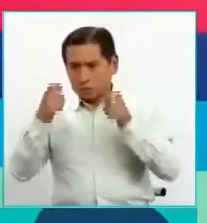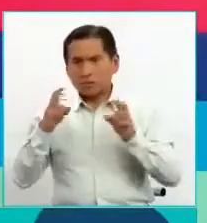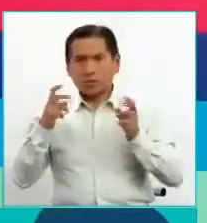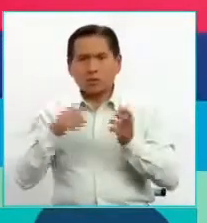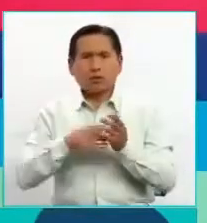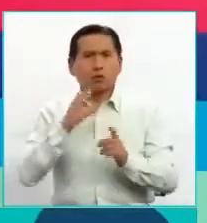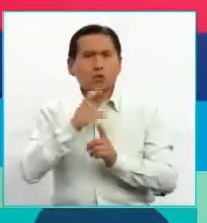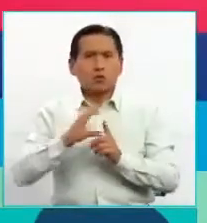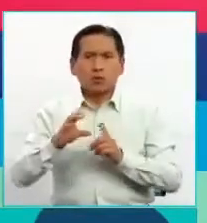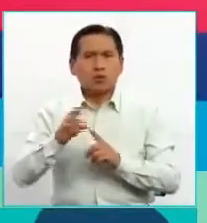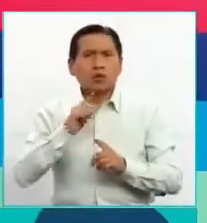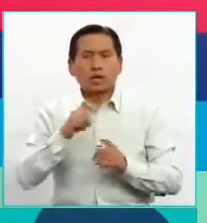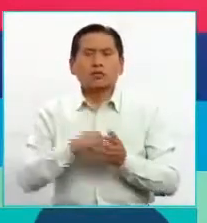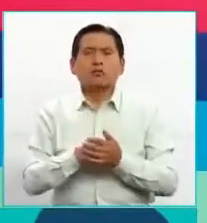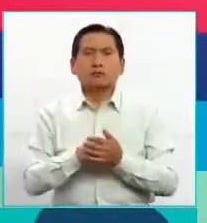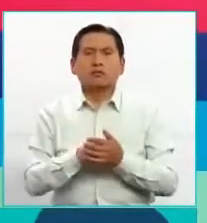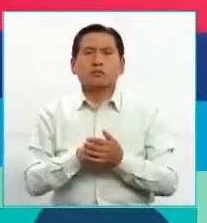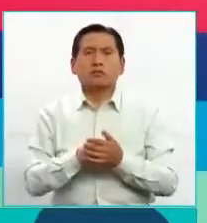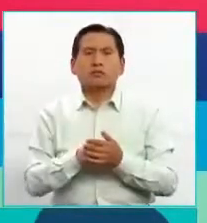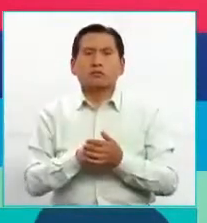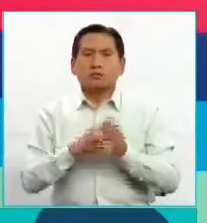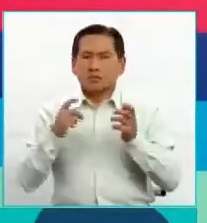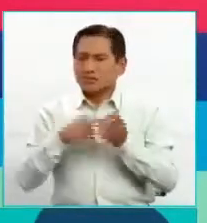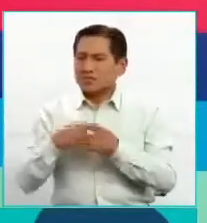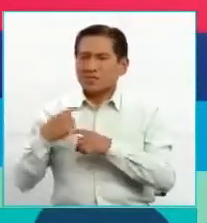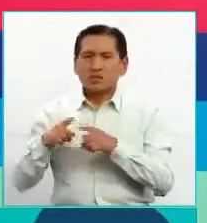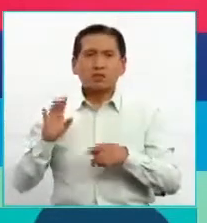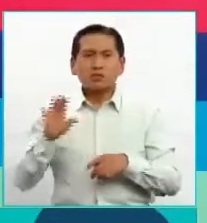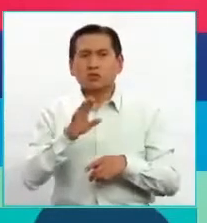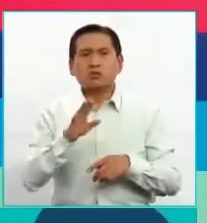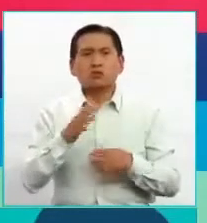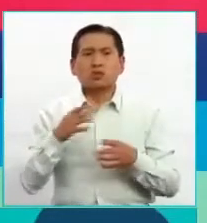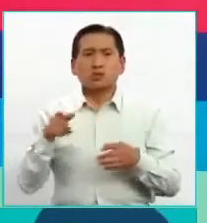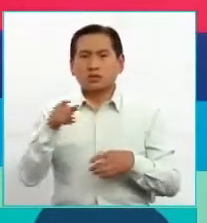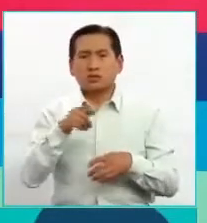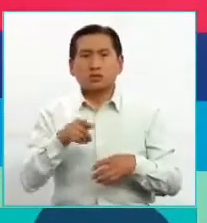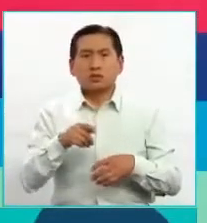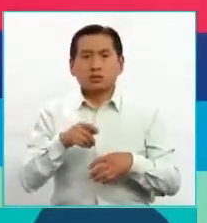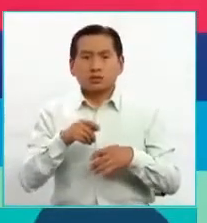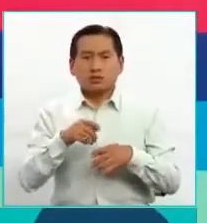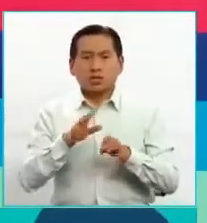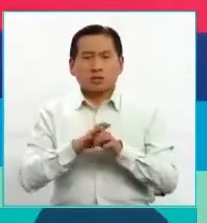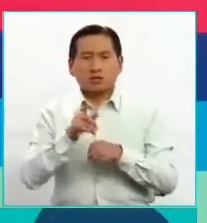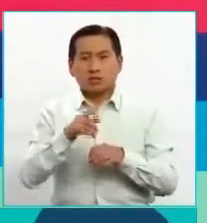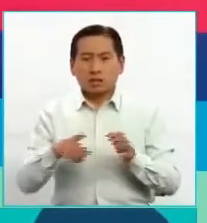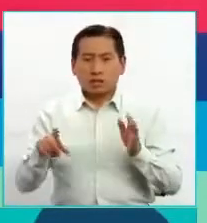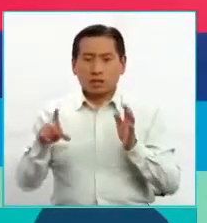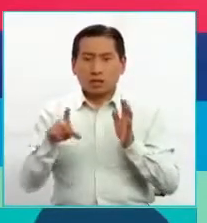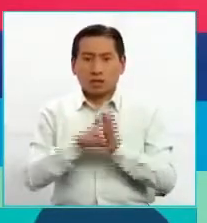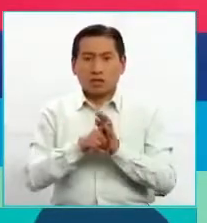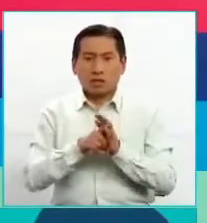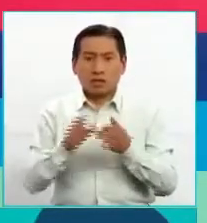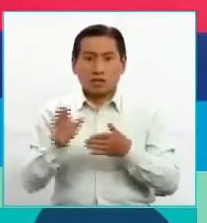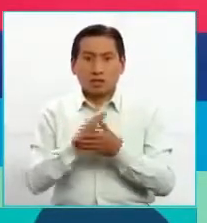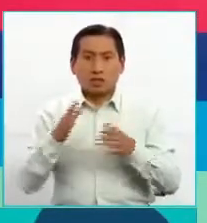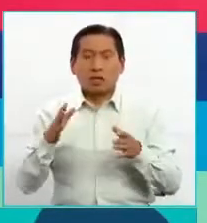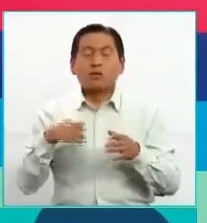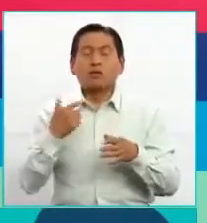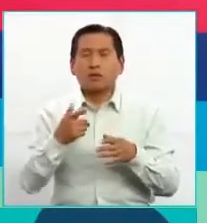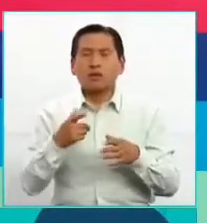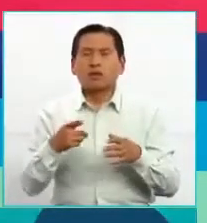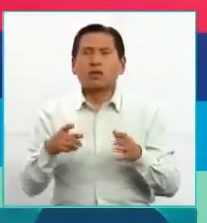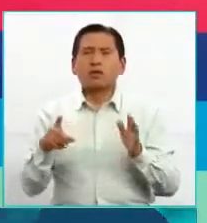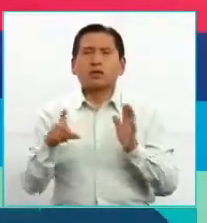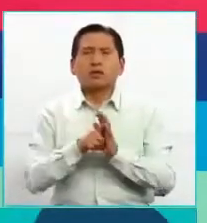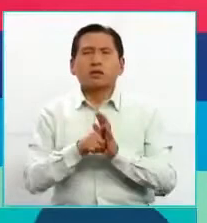ámbito cultural. Hay leyes, las uvas ya han salido, por ejemplo, la ley del cine, la ley del